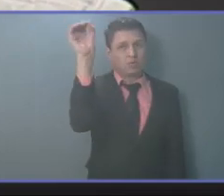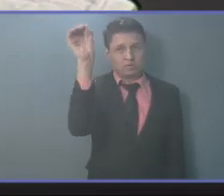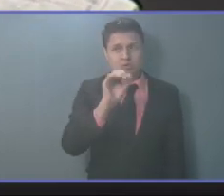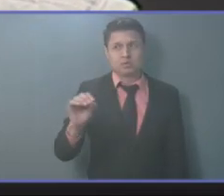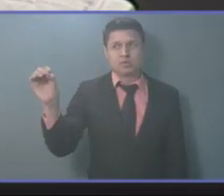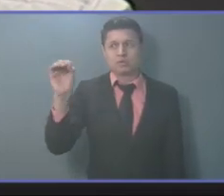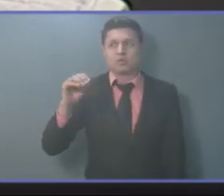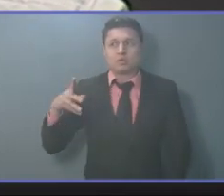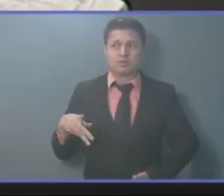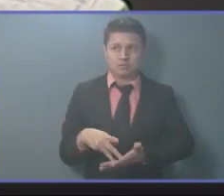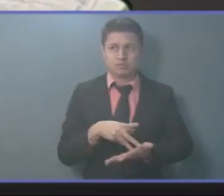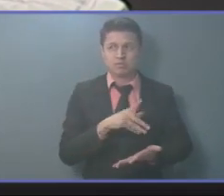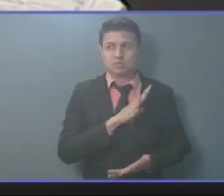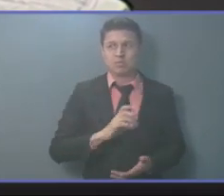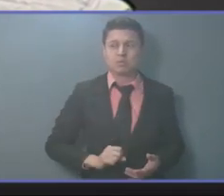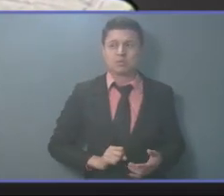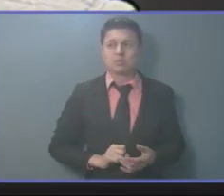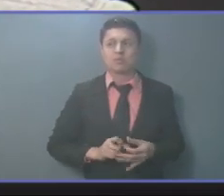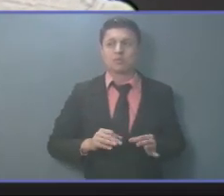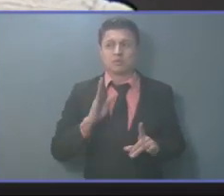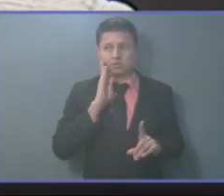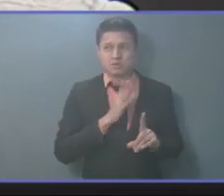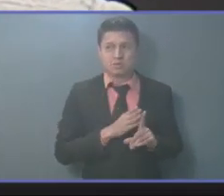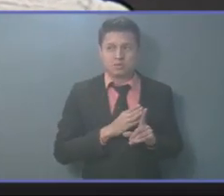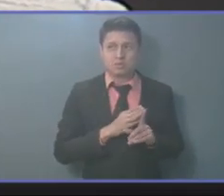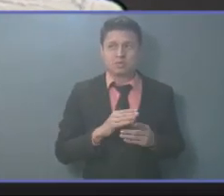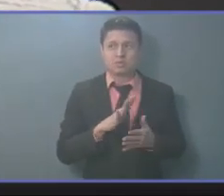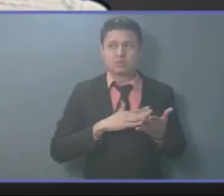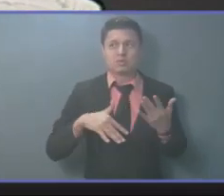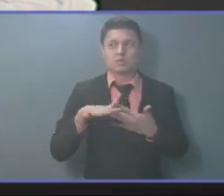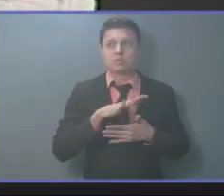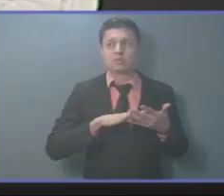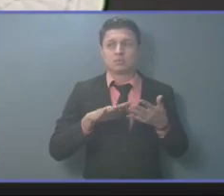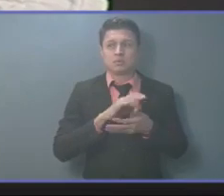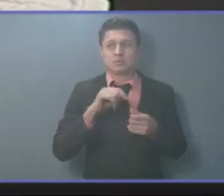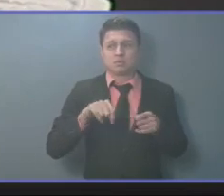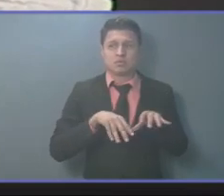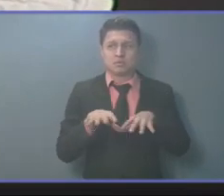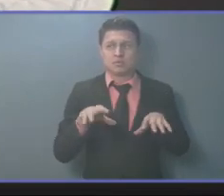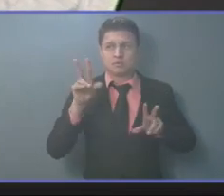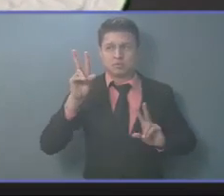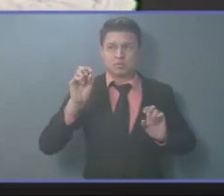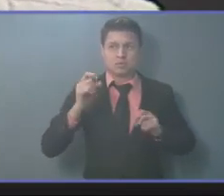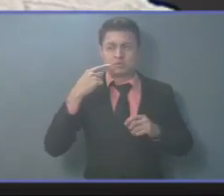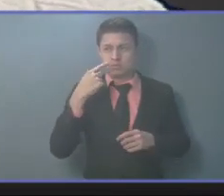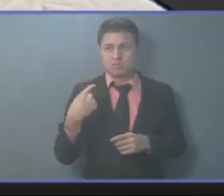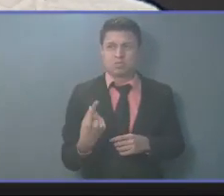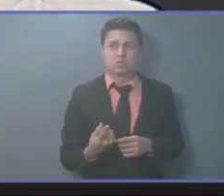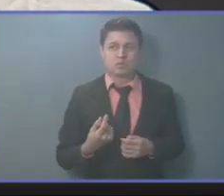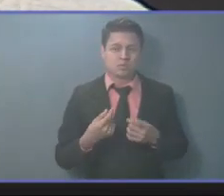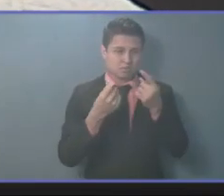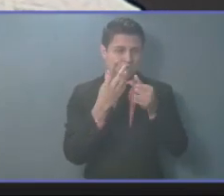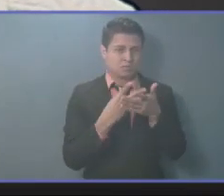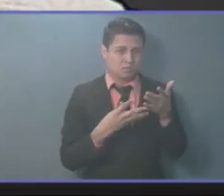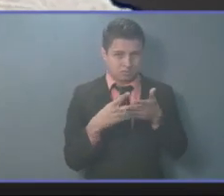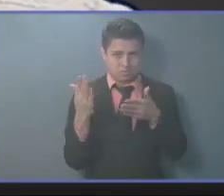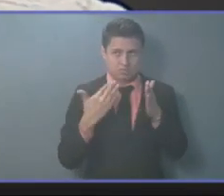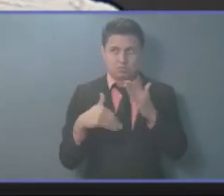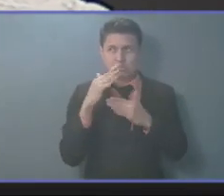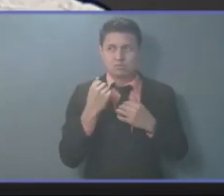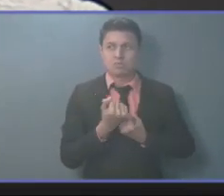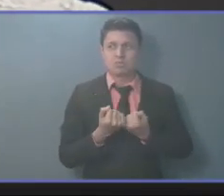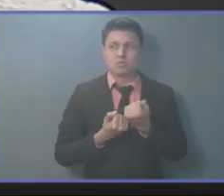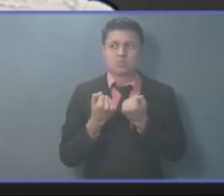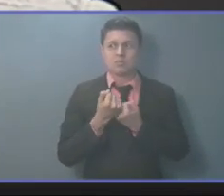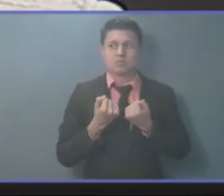de la población y el impacto en los desastres en este departamento, busquemos recursos adicionales